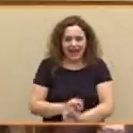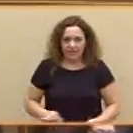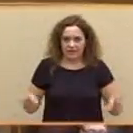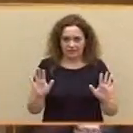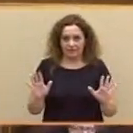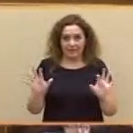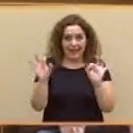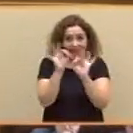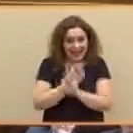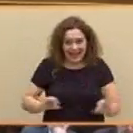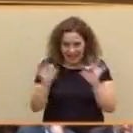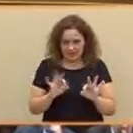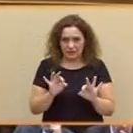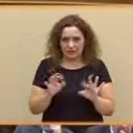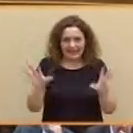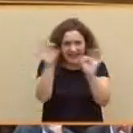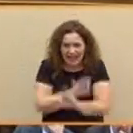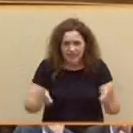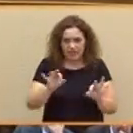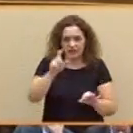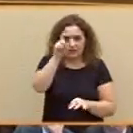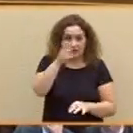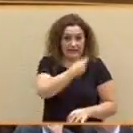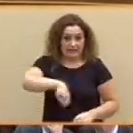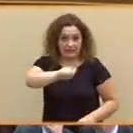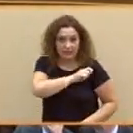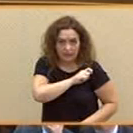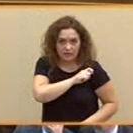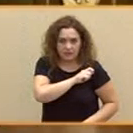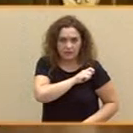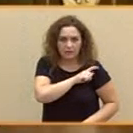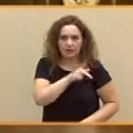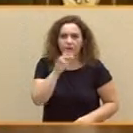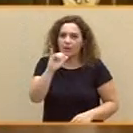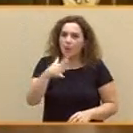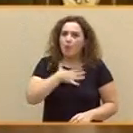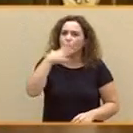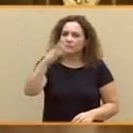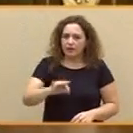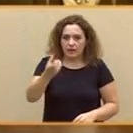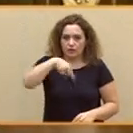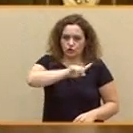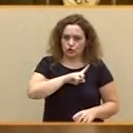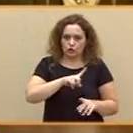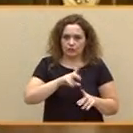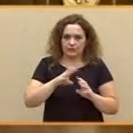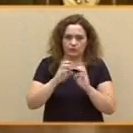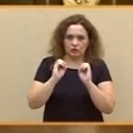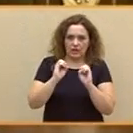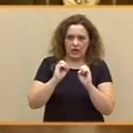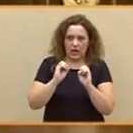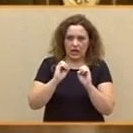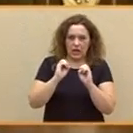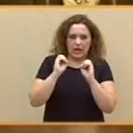Nadie, absolutamente nadie en España, concibe la posibilidad de que nosotros vayamos a renunciar a nuestros principios y a faltar a nuestra